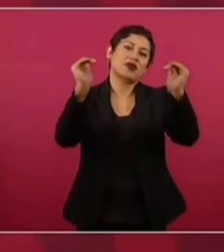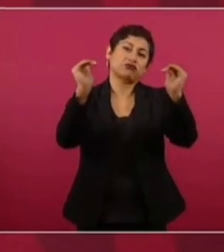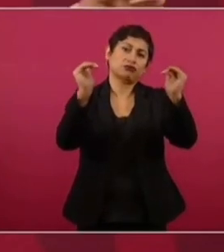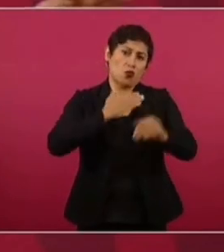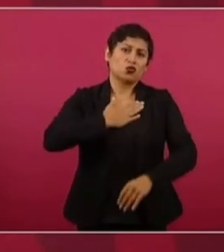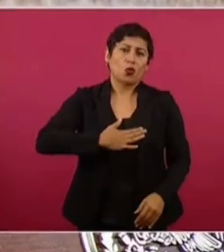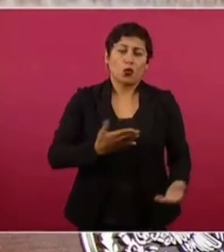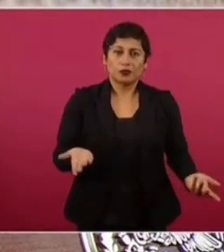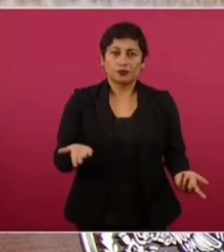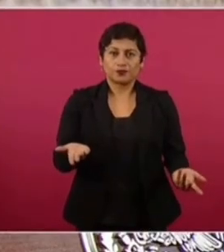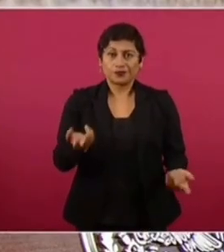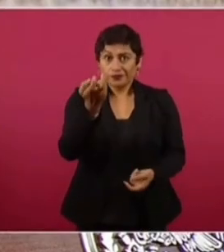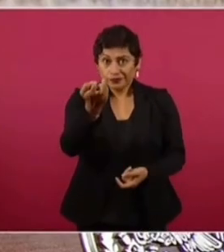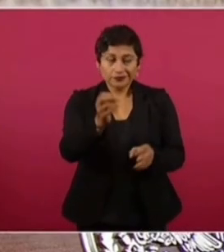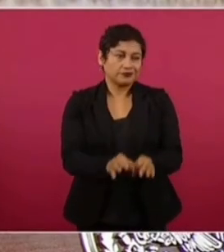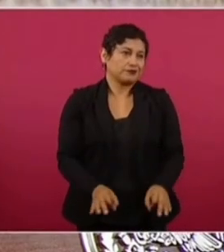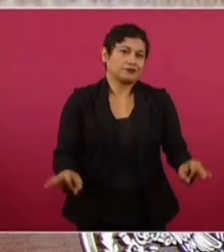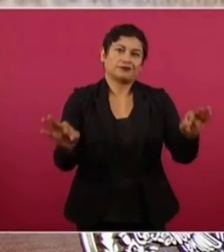es fundamental.